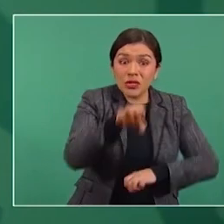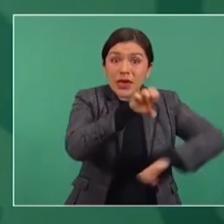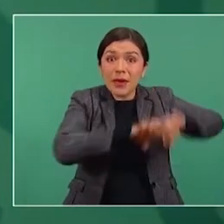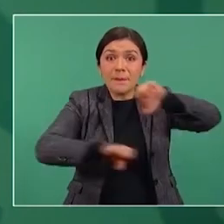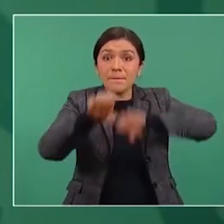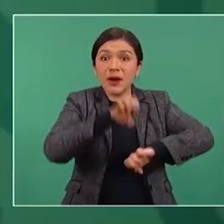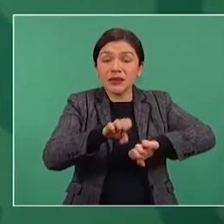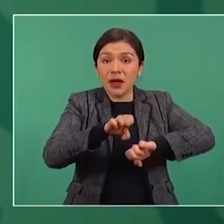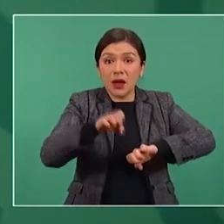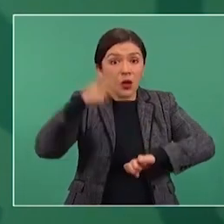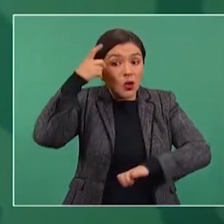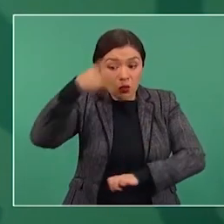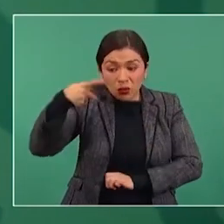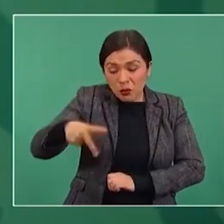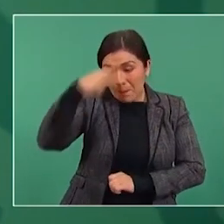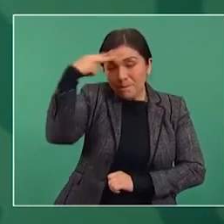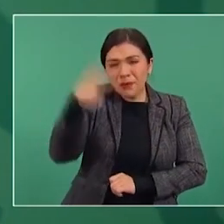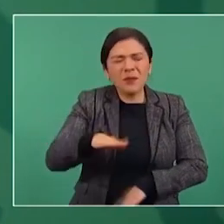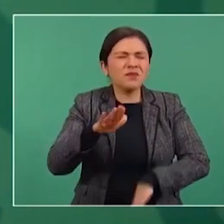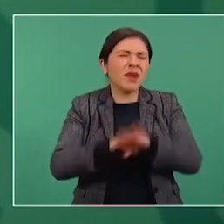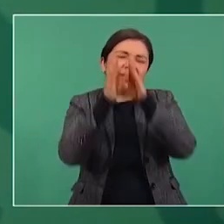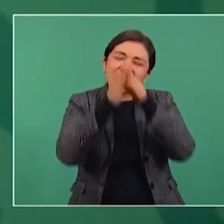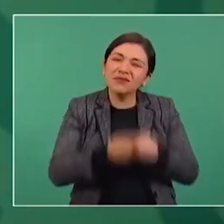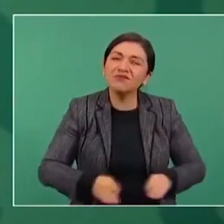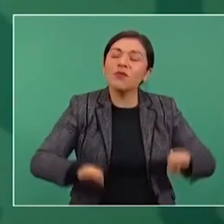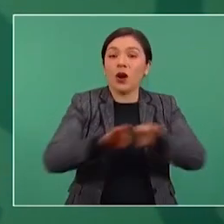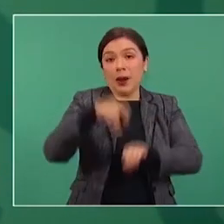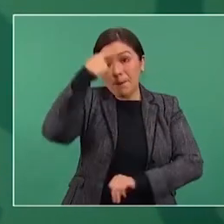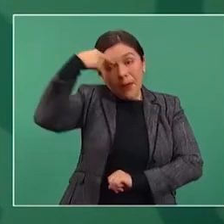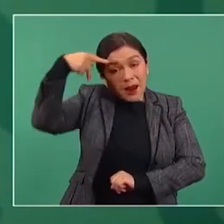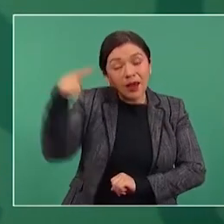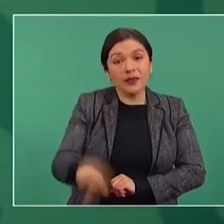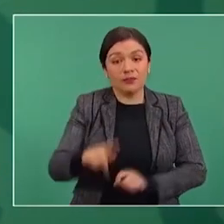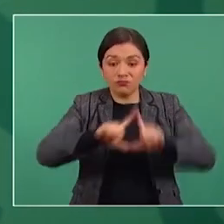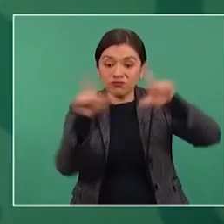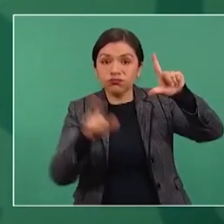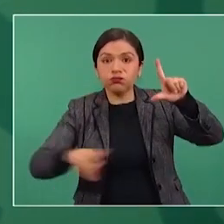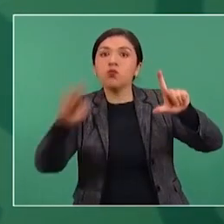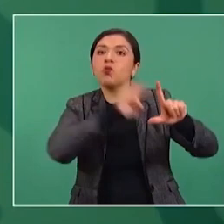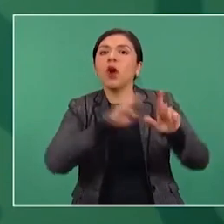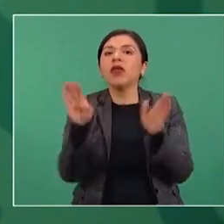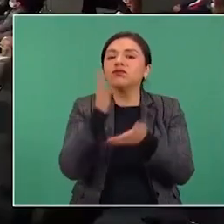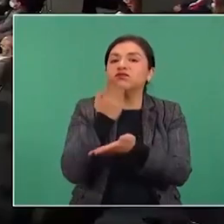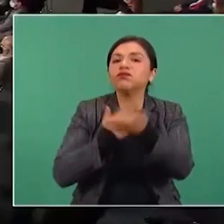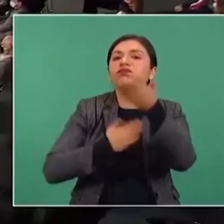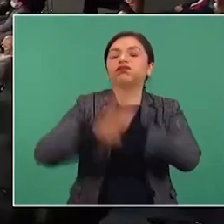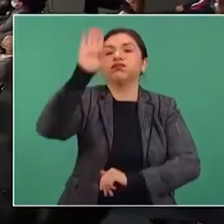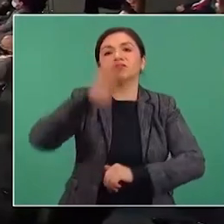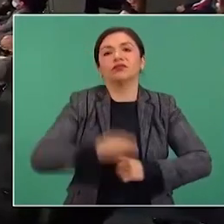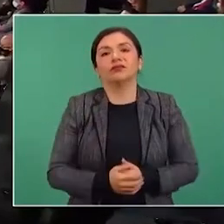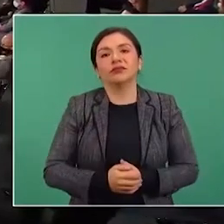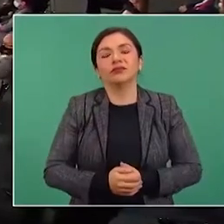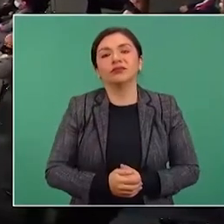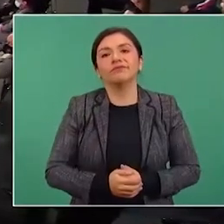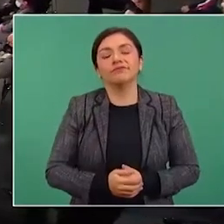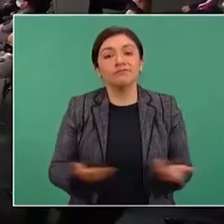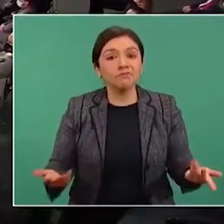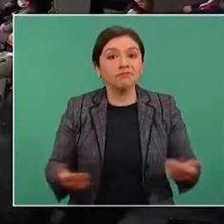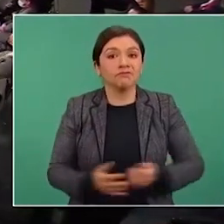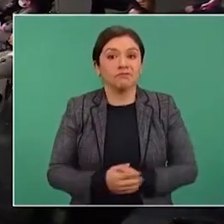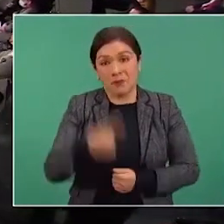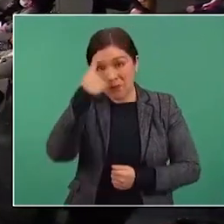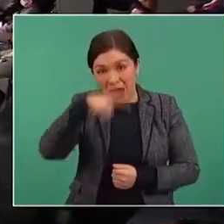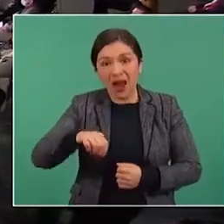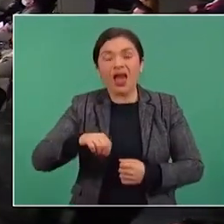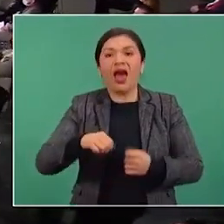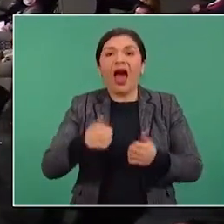fundamentales para el desarrollo de nuestro país, palancas para el